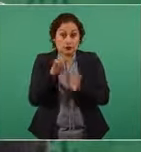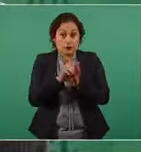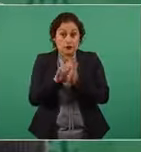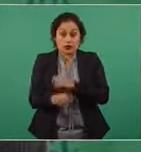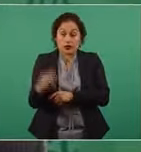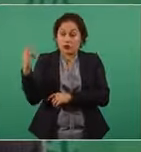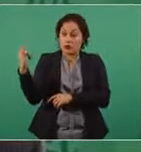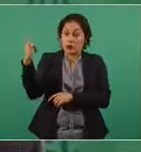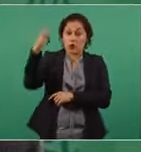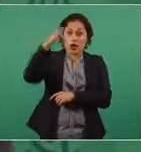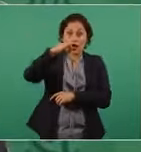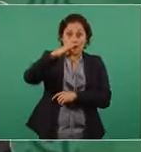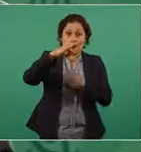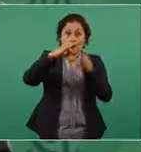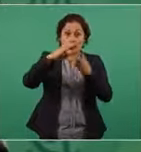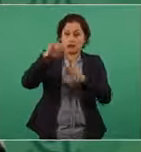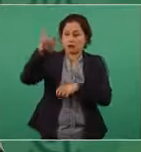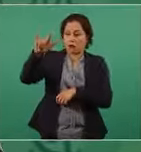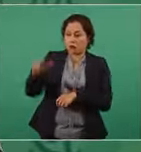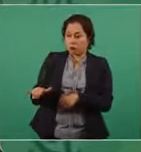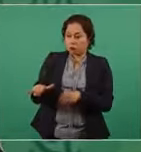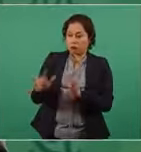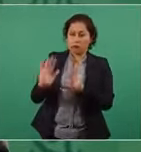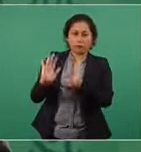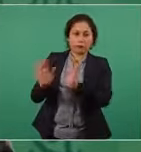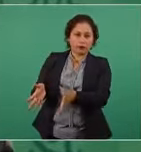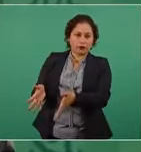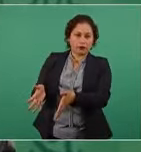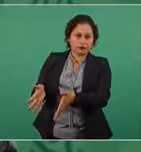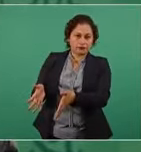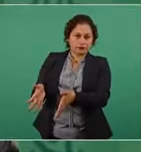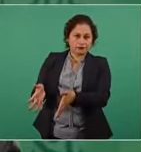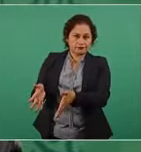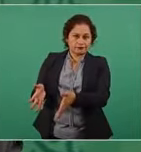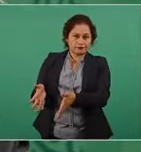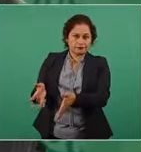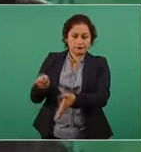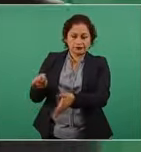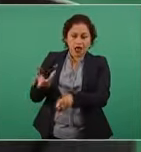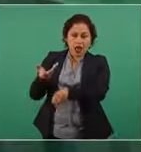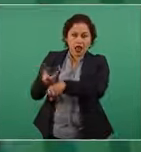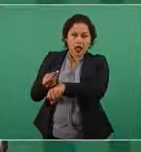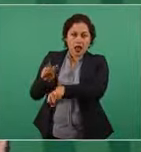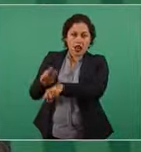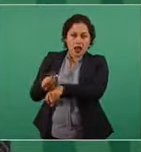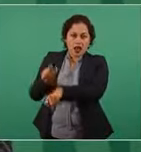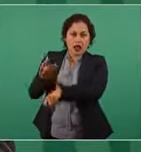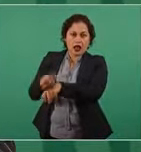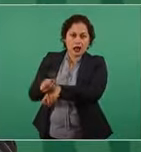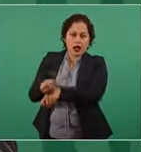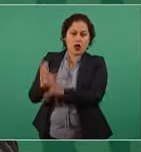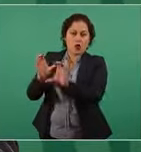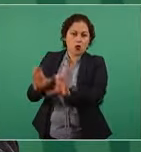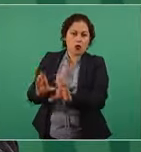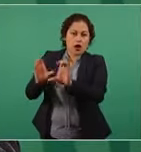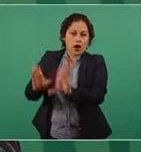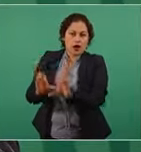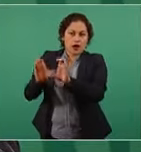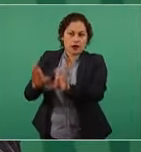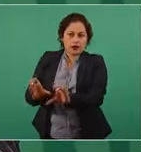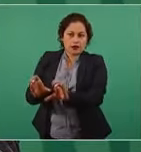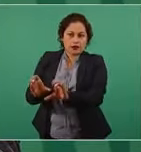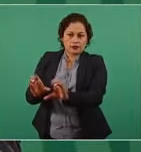mantiene parado y se le da mantenimiento, de todas maneras, lo que nos